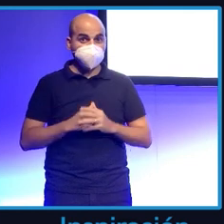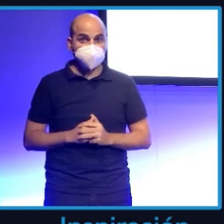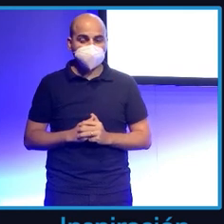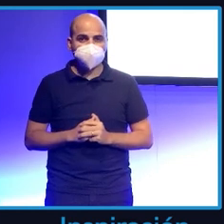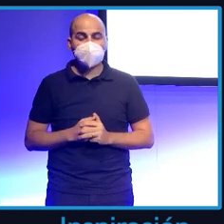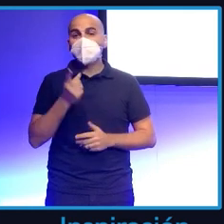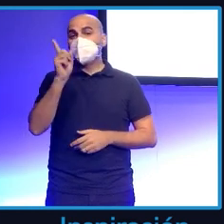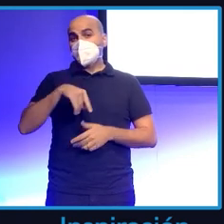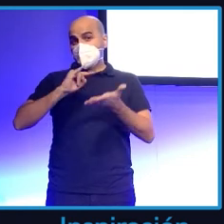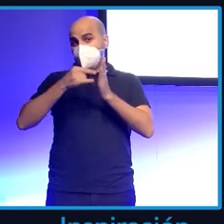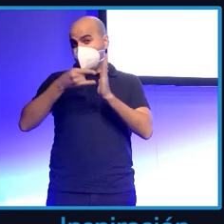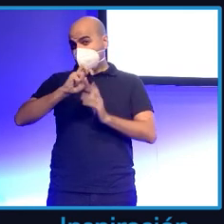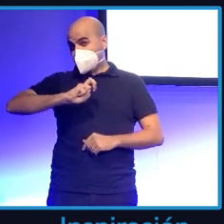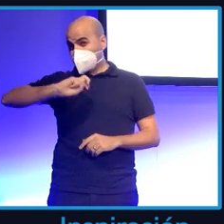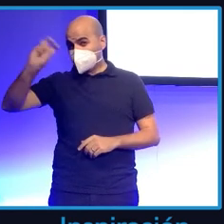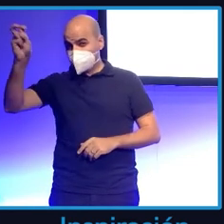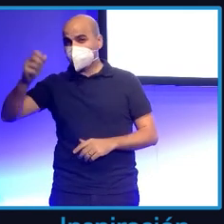Otra de las técnicas que